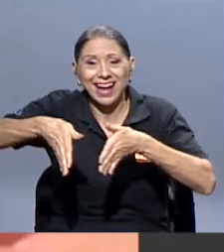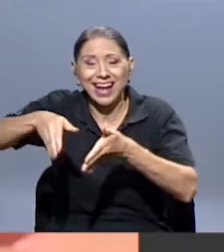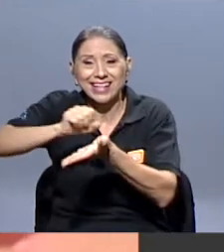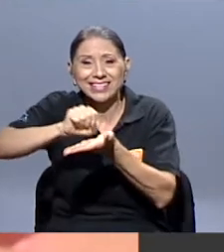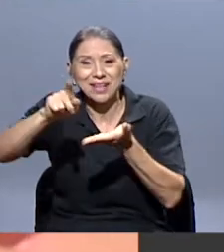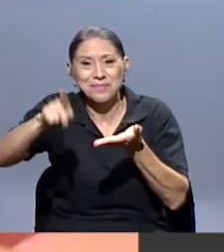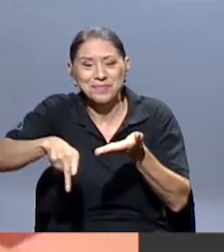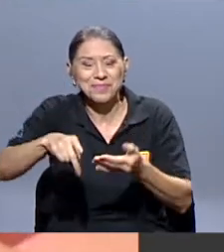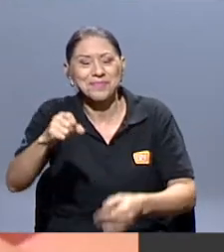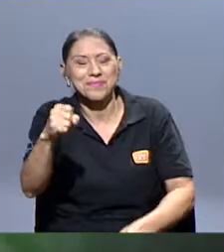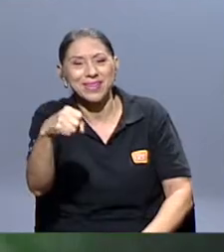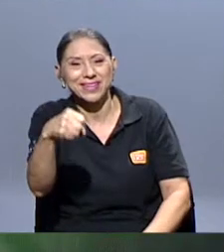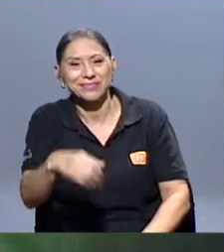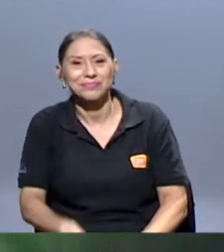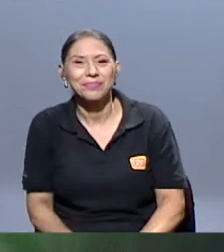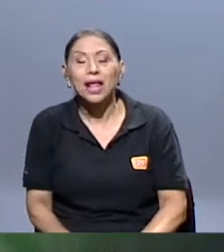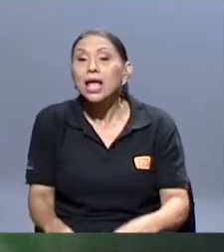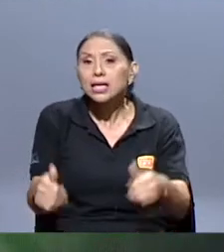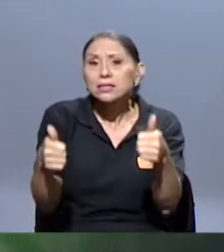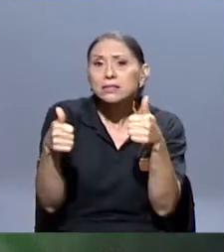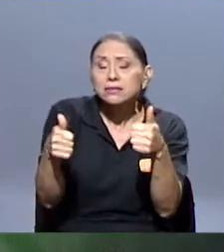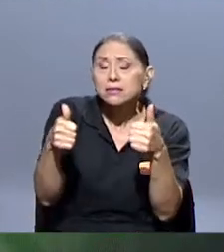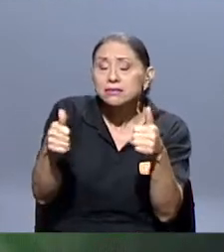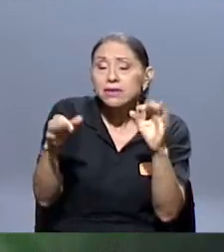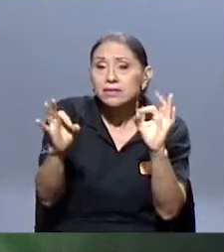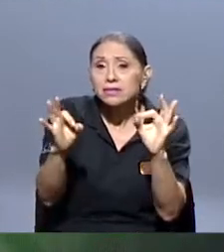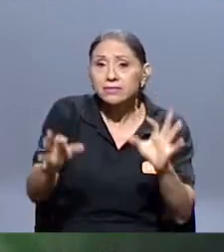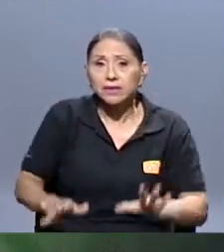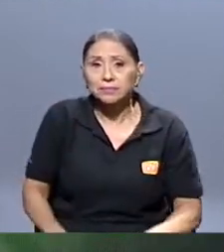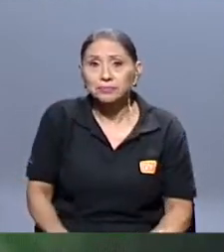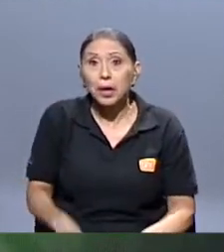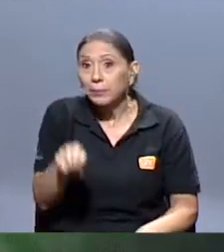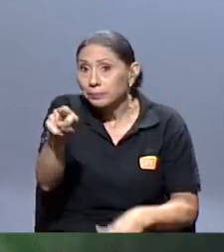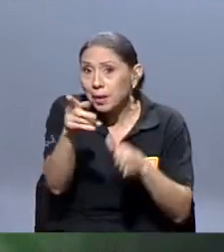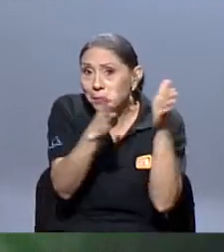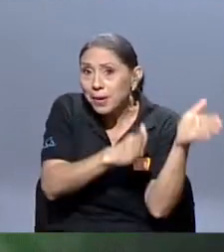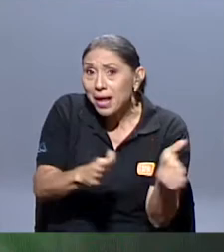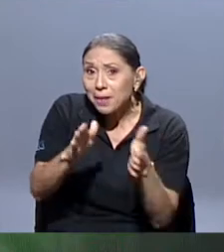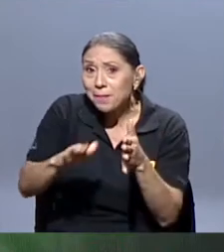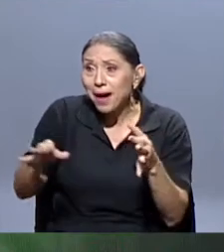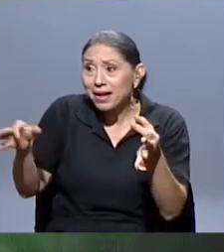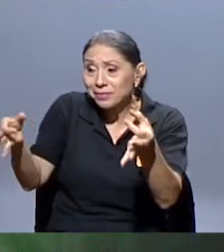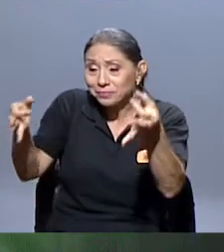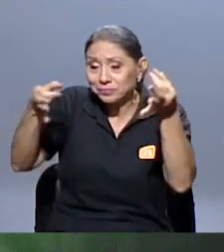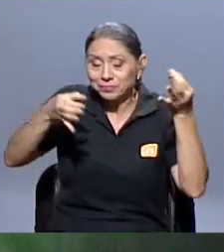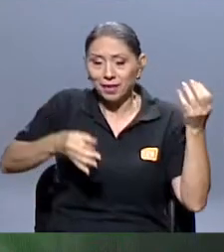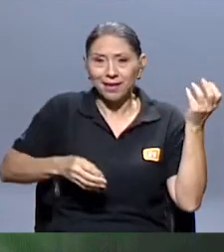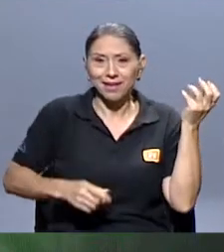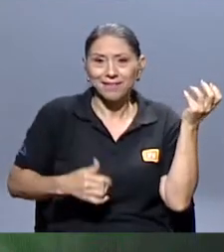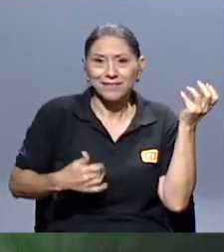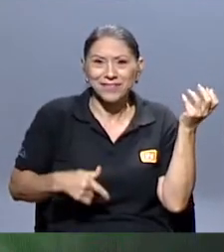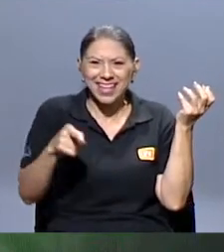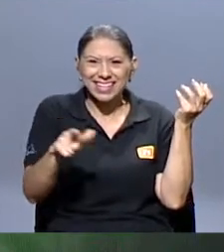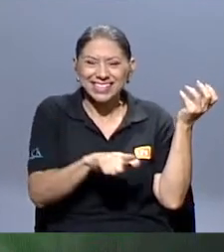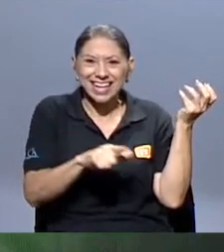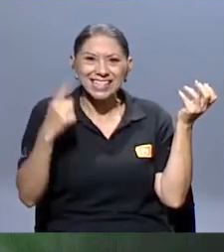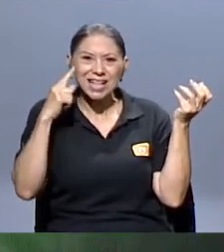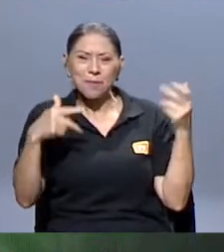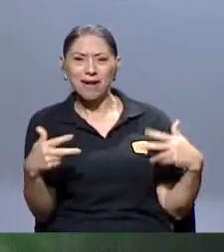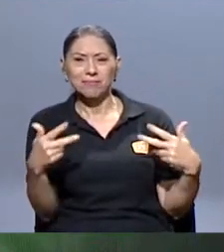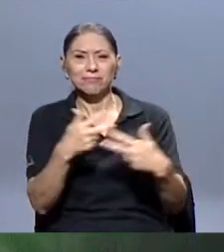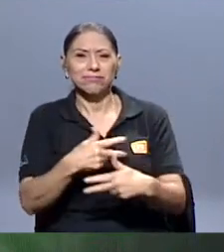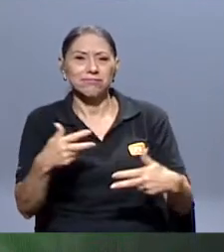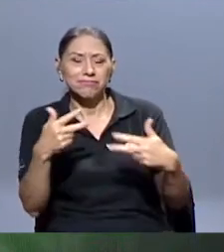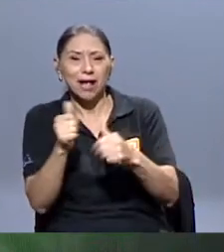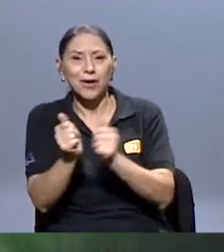sí. Qué chiva, qué chiva, Adriana. Así que, bueno, me prepare la guitarra y esté lista para rapear con nosotros. Entonces,